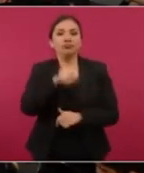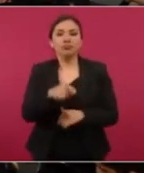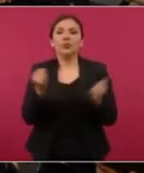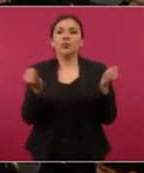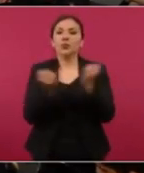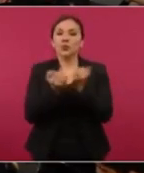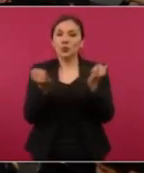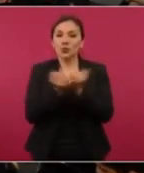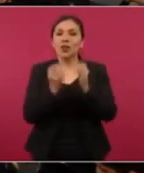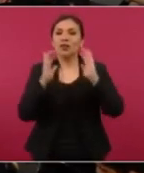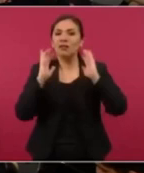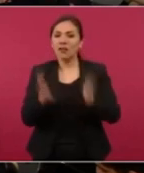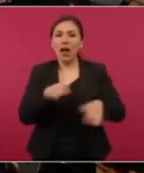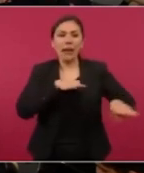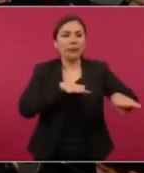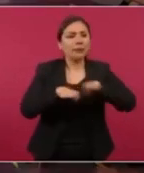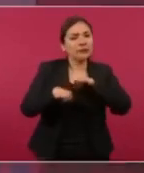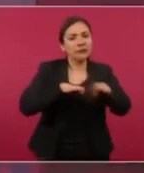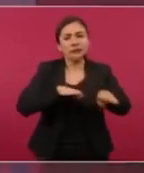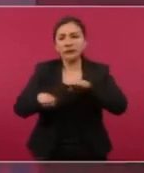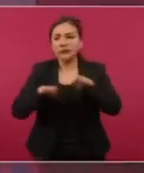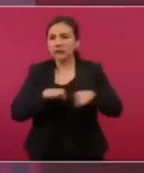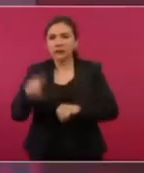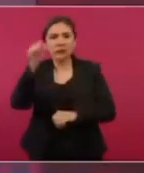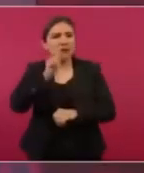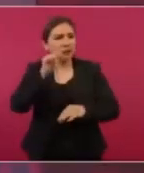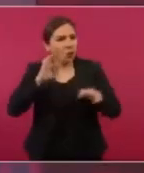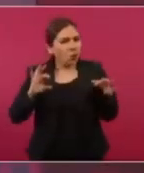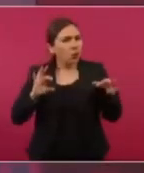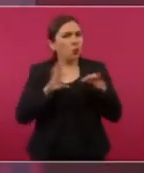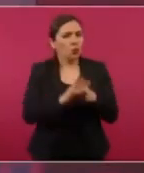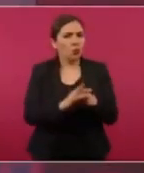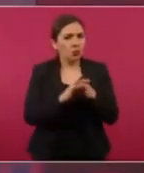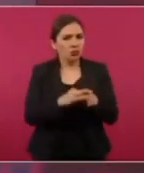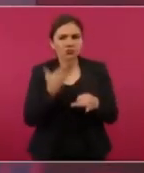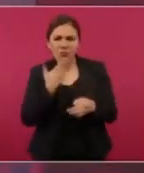trabajado de manera coordinada con nosotros,